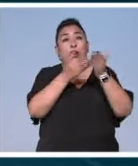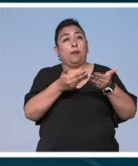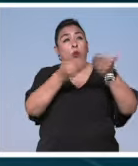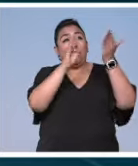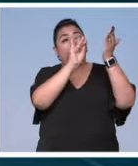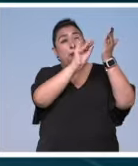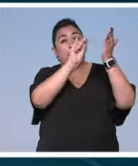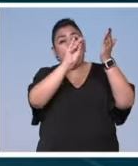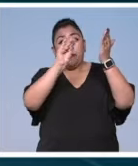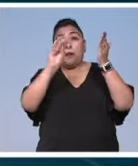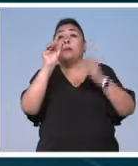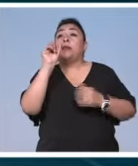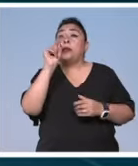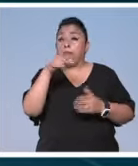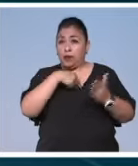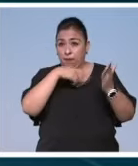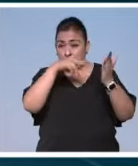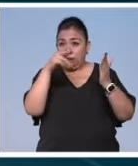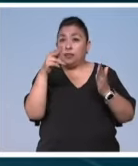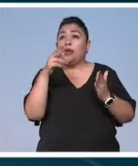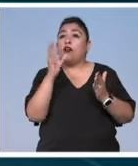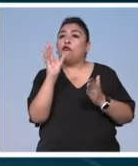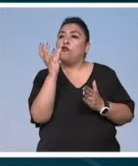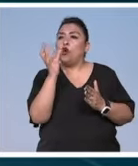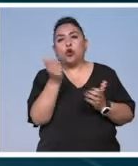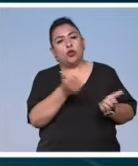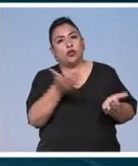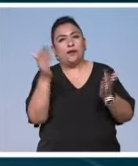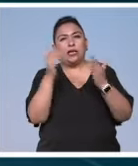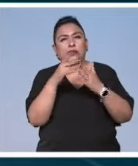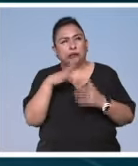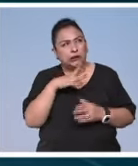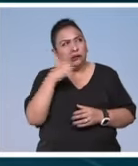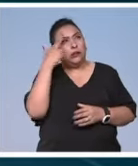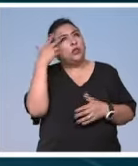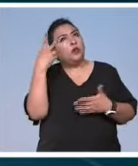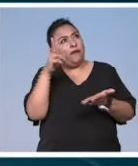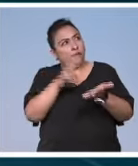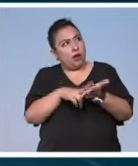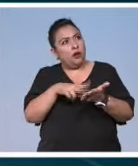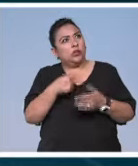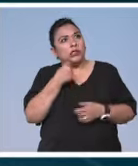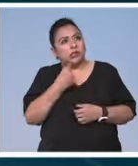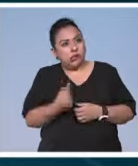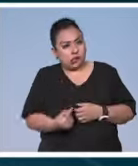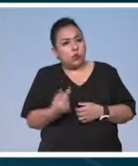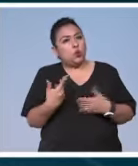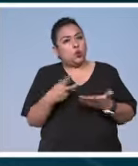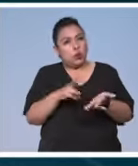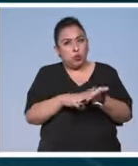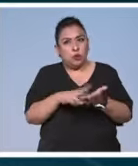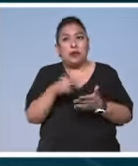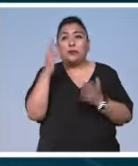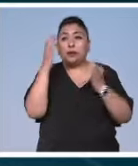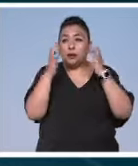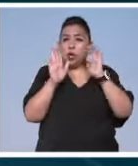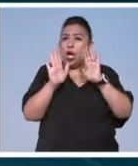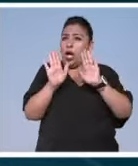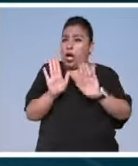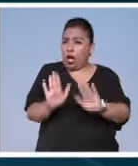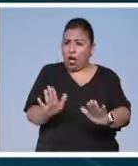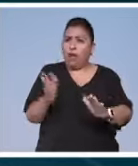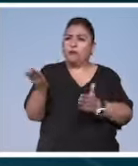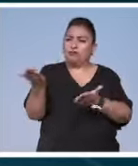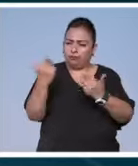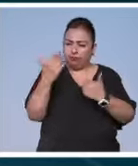también se podrá pintar un foco y llevárselo a casa para recordar lo valiosa que es la infancia la exposición es permanente y ya